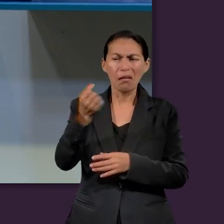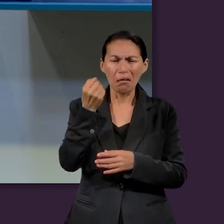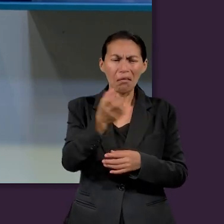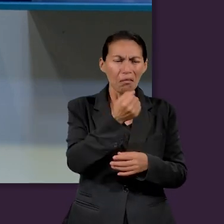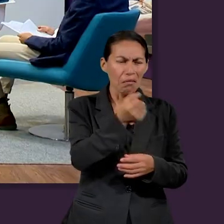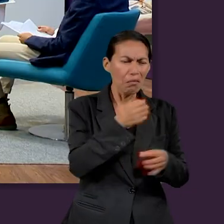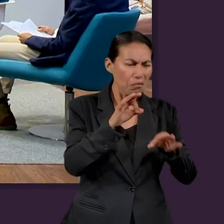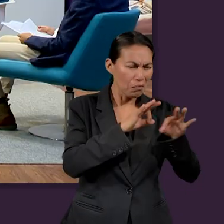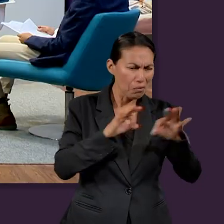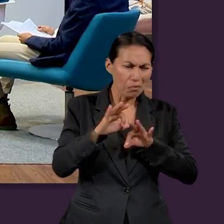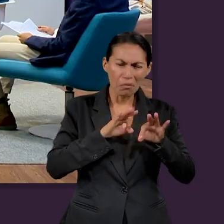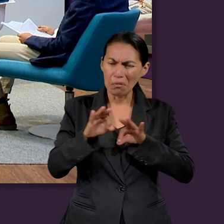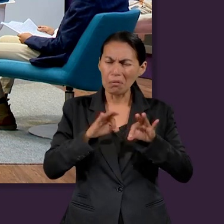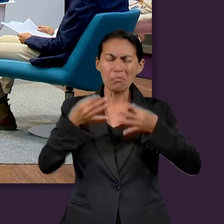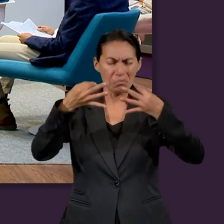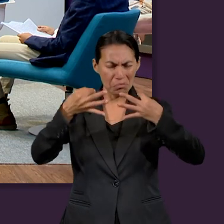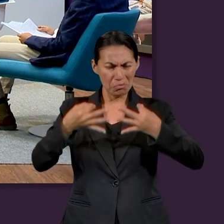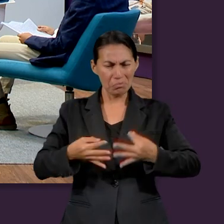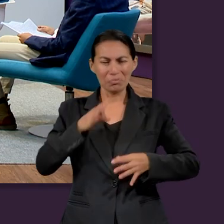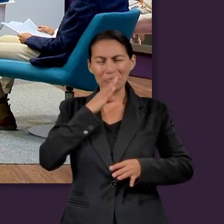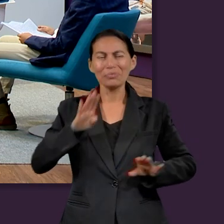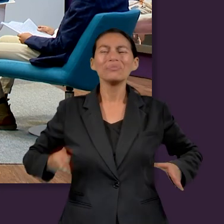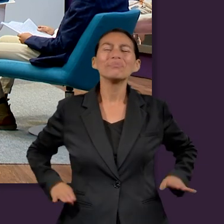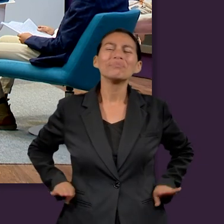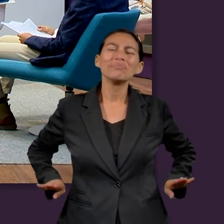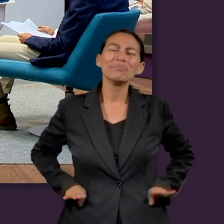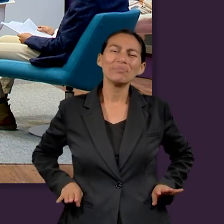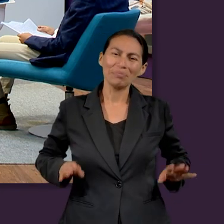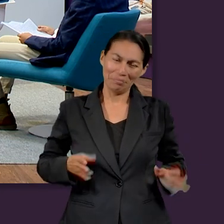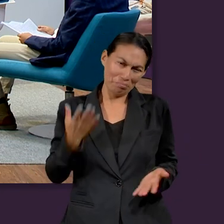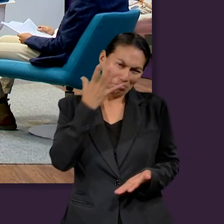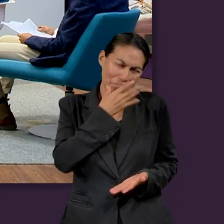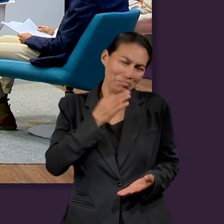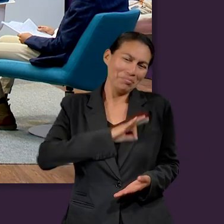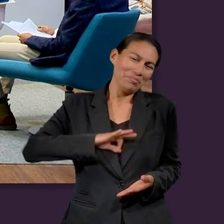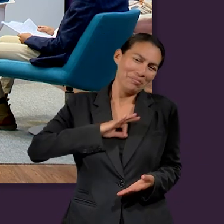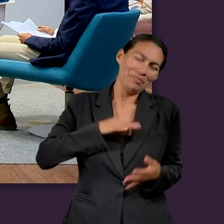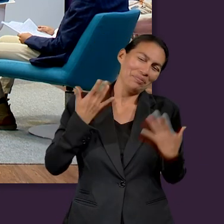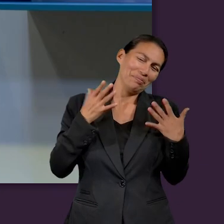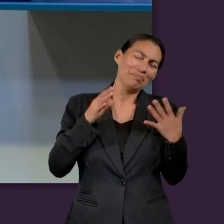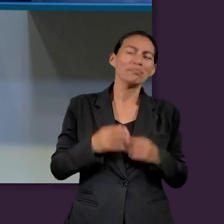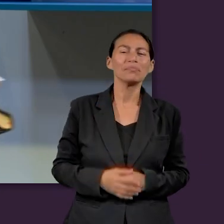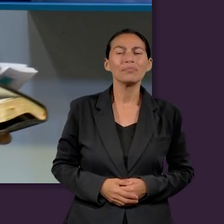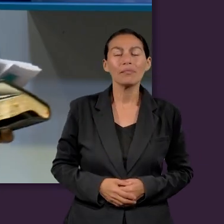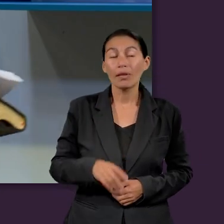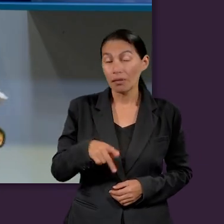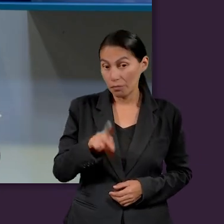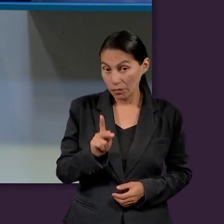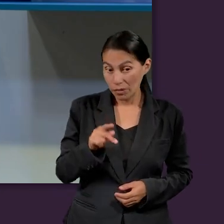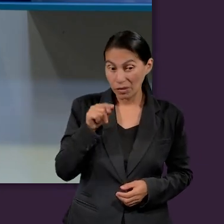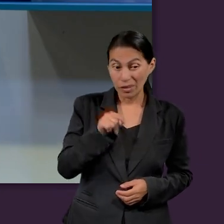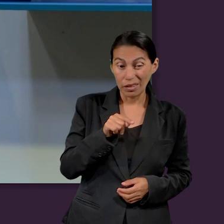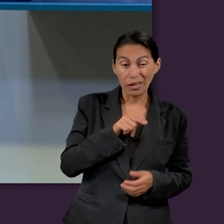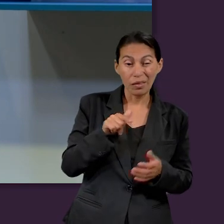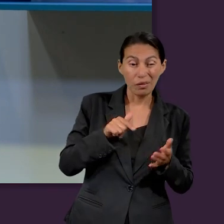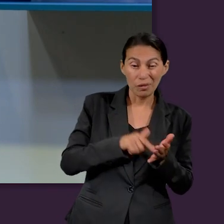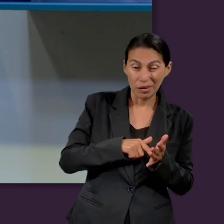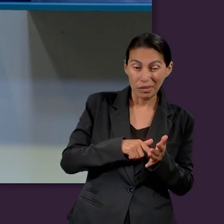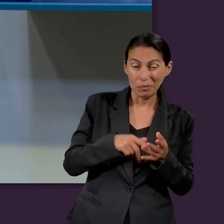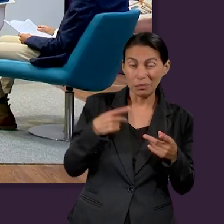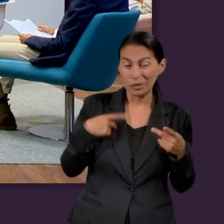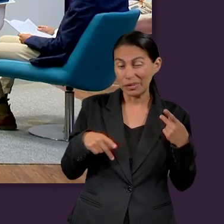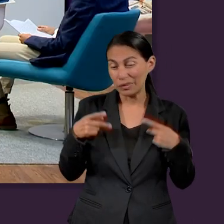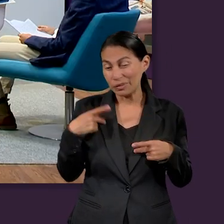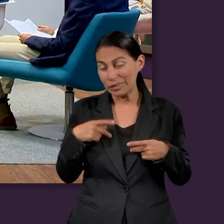buscando que el ambiente nos favorezca a todos y, bueno, todos seamos felices, ¿no?